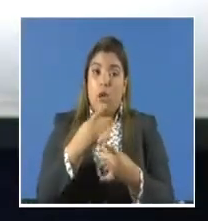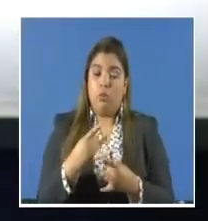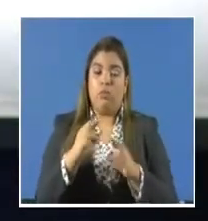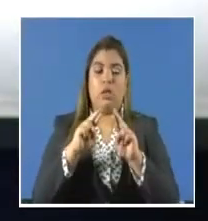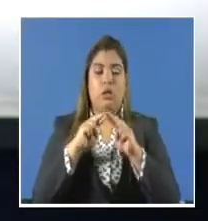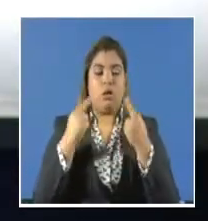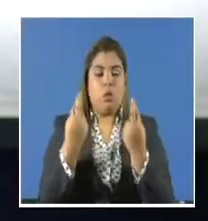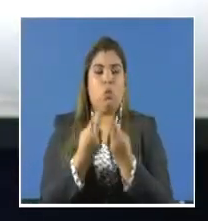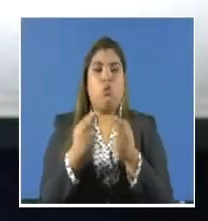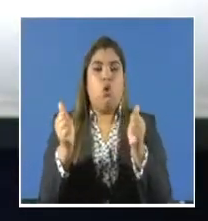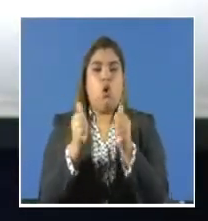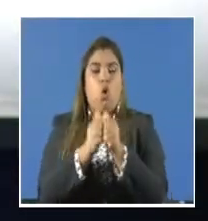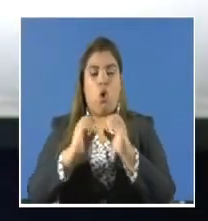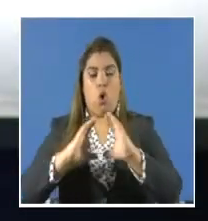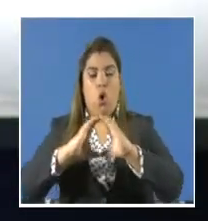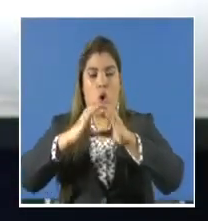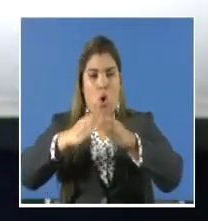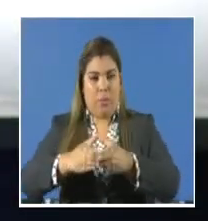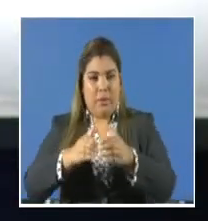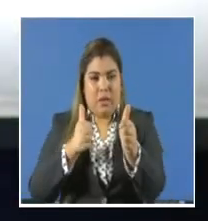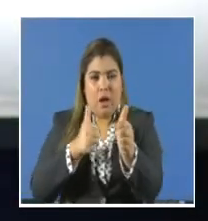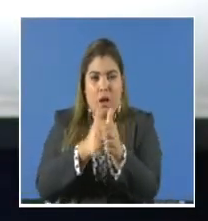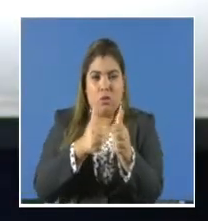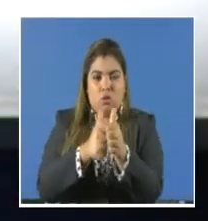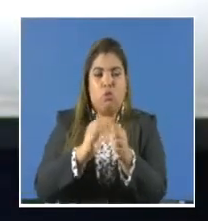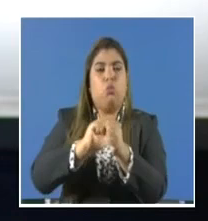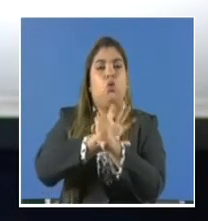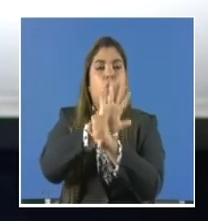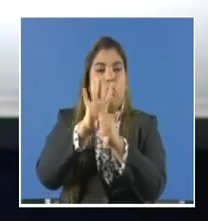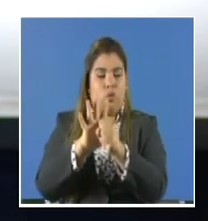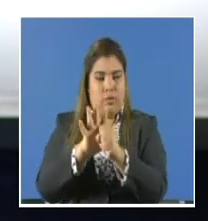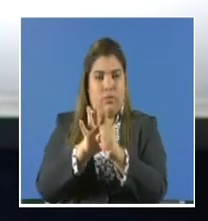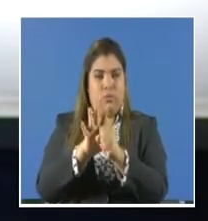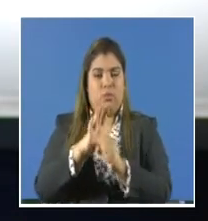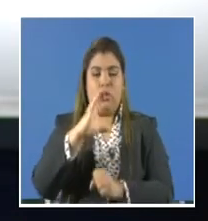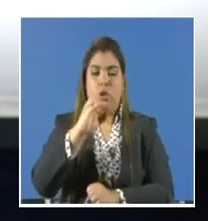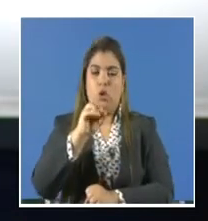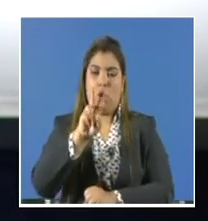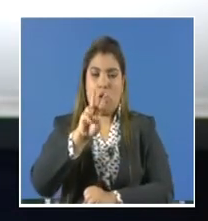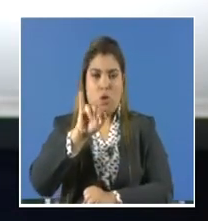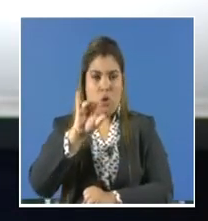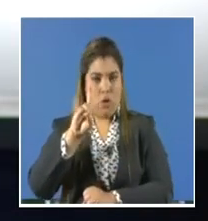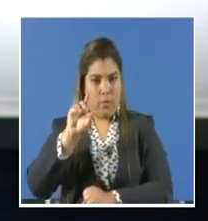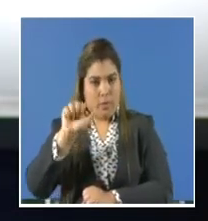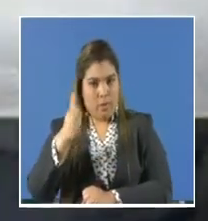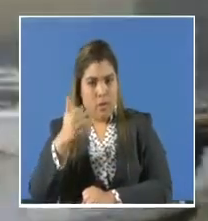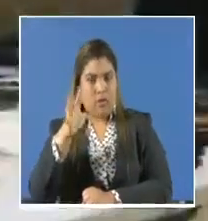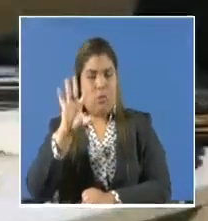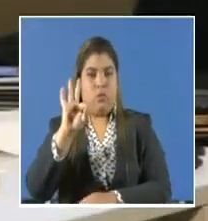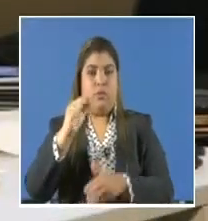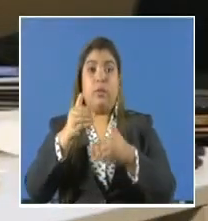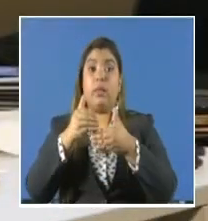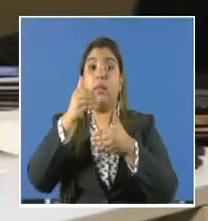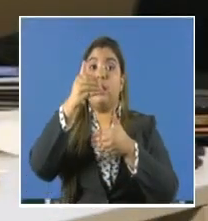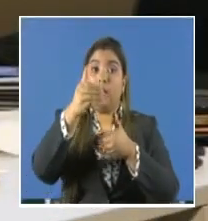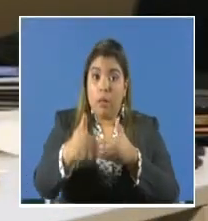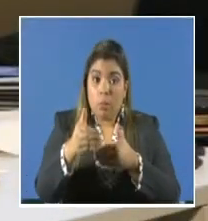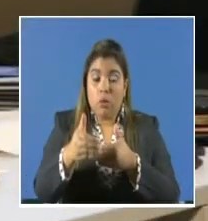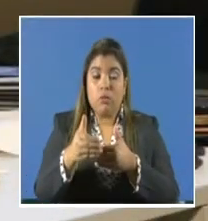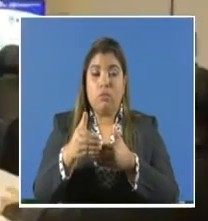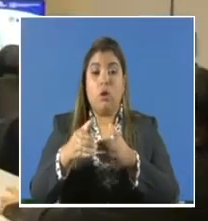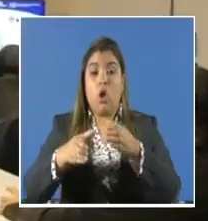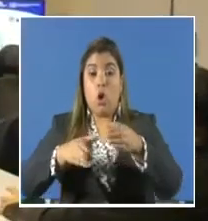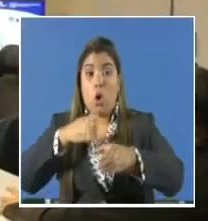miembros del Comité Asesor del COVID-19. Luego, sostuvo un encuentro con los integrantes del